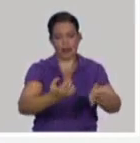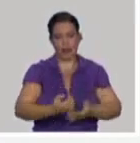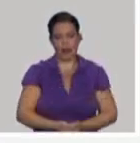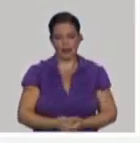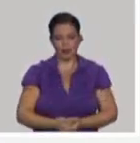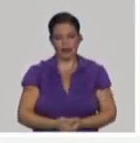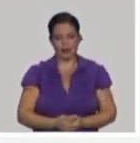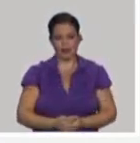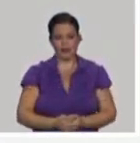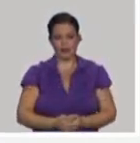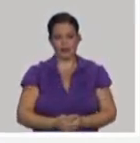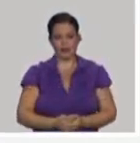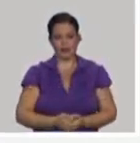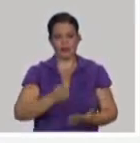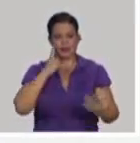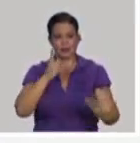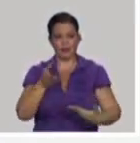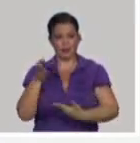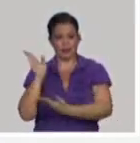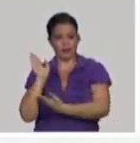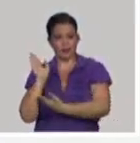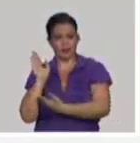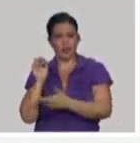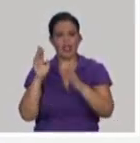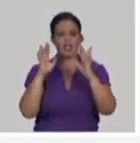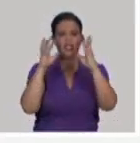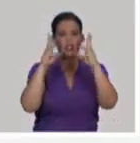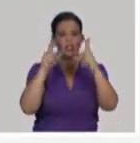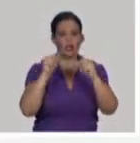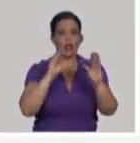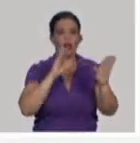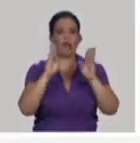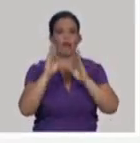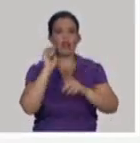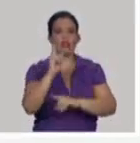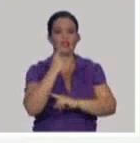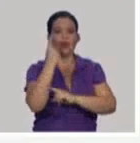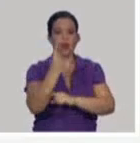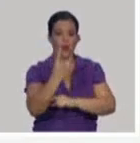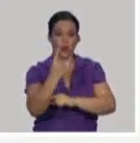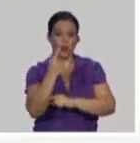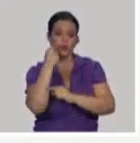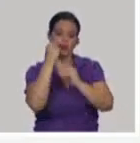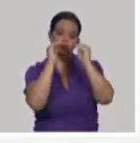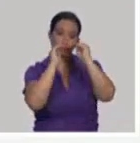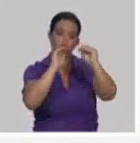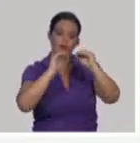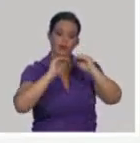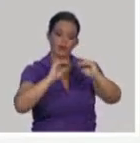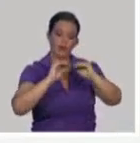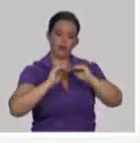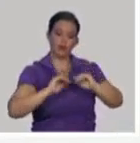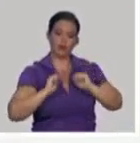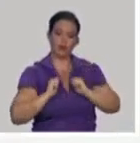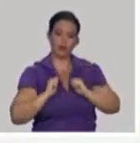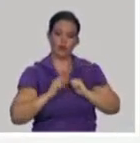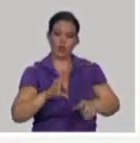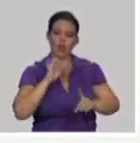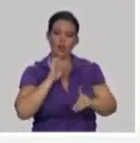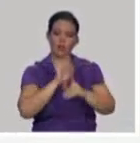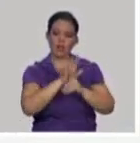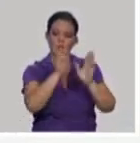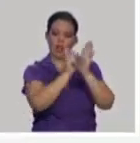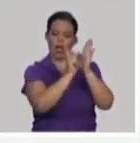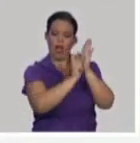Próximo. Estos son los resultados de la fase 1, es decir, a partir de cada uno de los resultados de la sede clínica, usted comienza a conformar el perfil de seguridad del